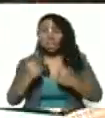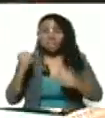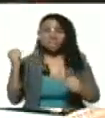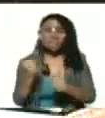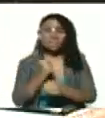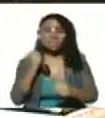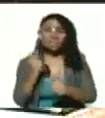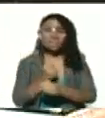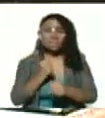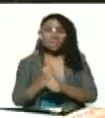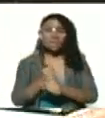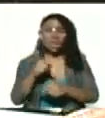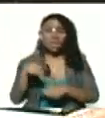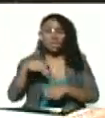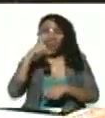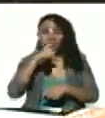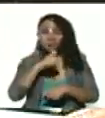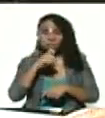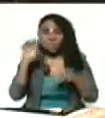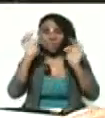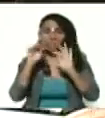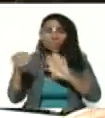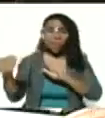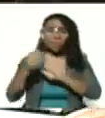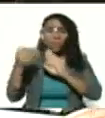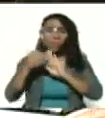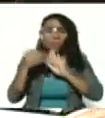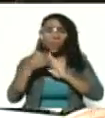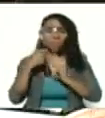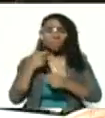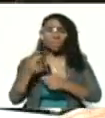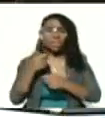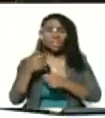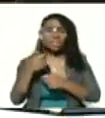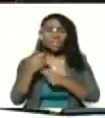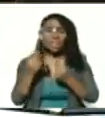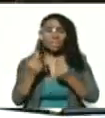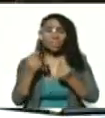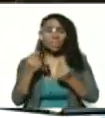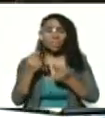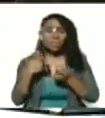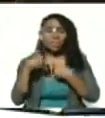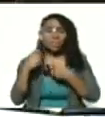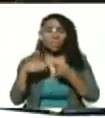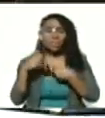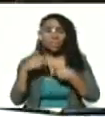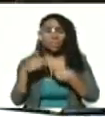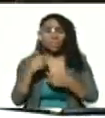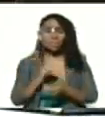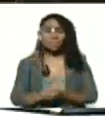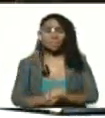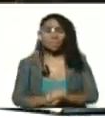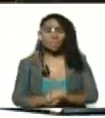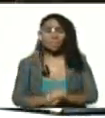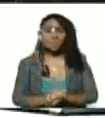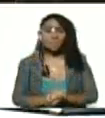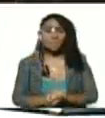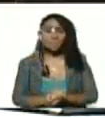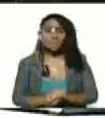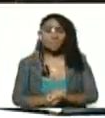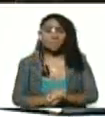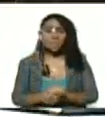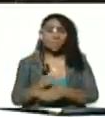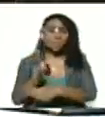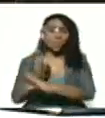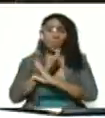los años de medidas crueles, de tortura financiera, de tortura comercial, de tortura económica. Ya no es